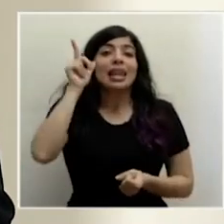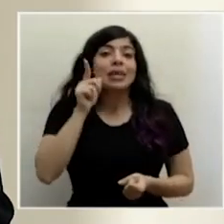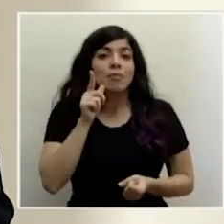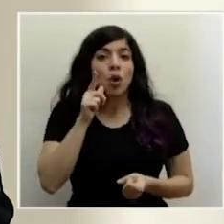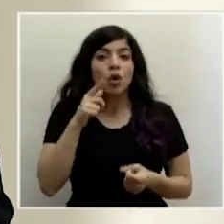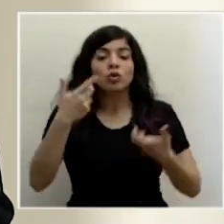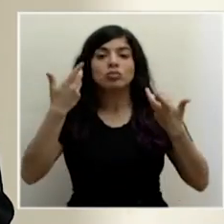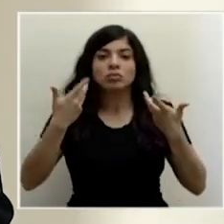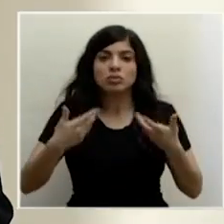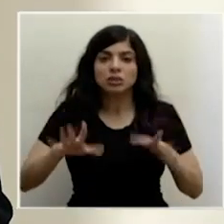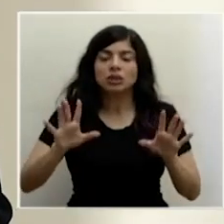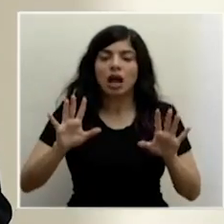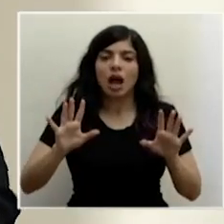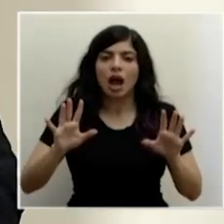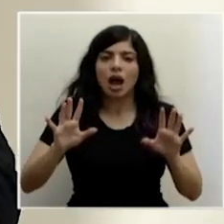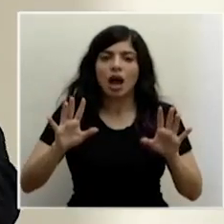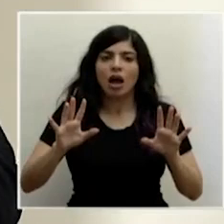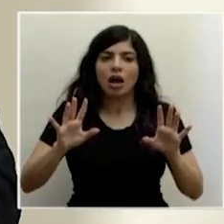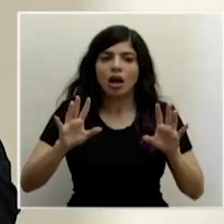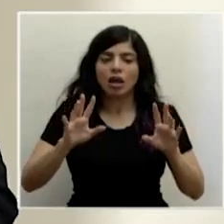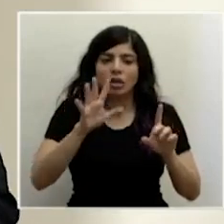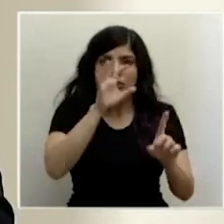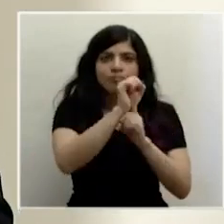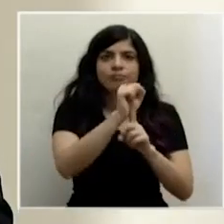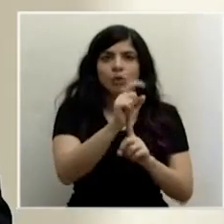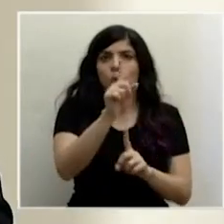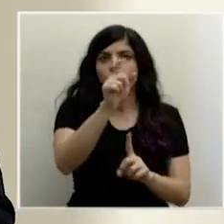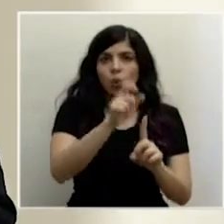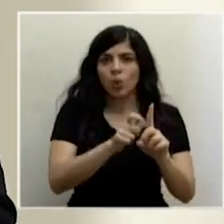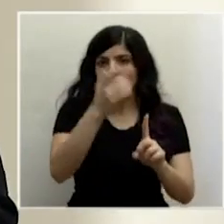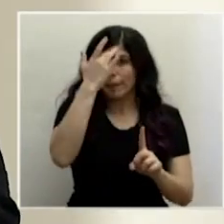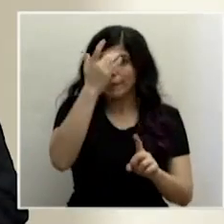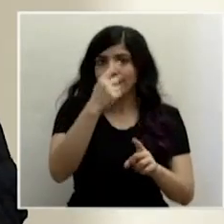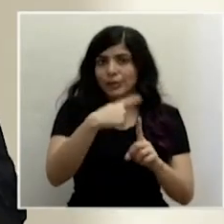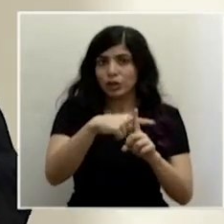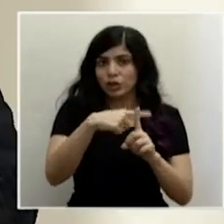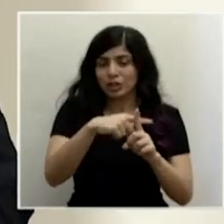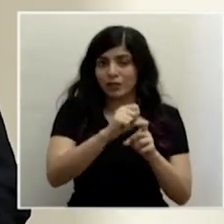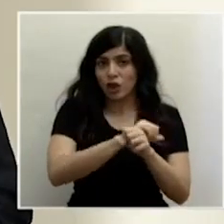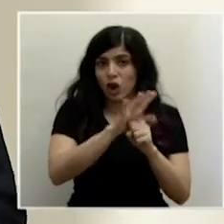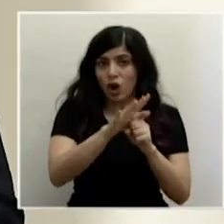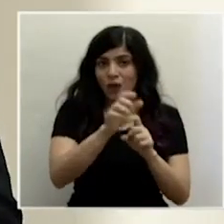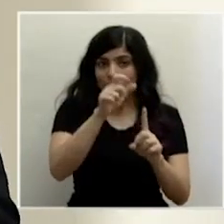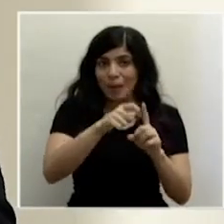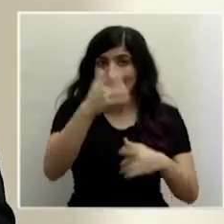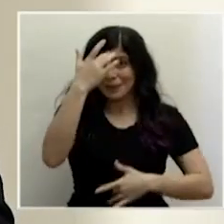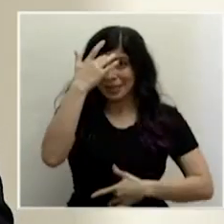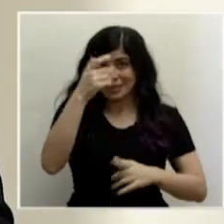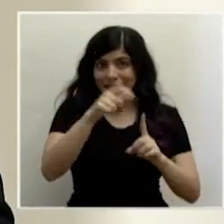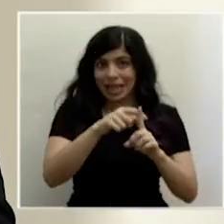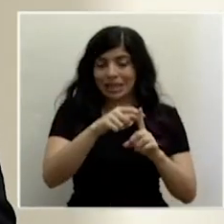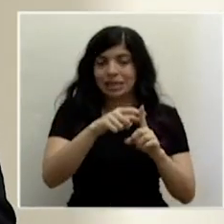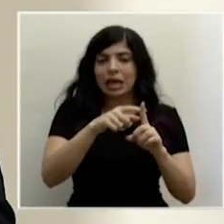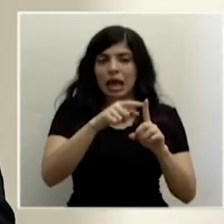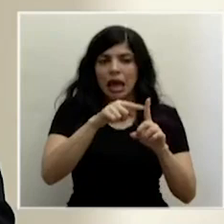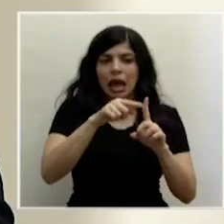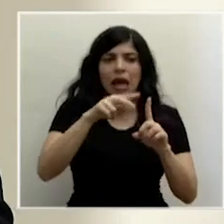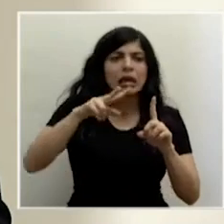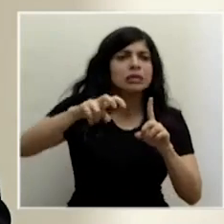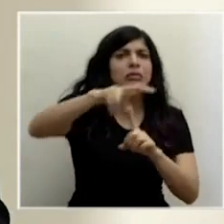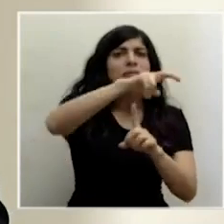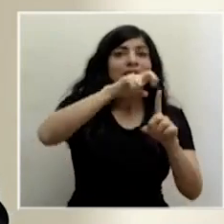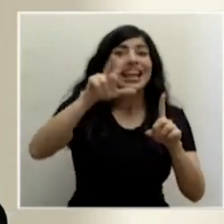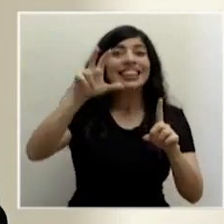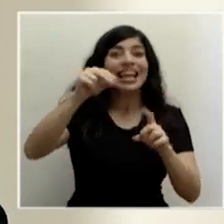se identificó un caso positivo de COVID en un paciente y se realizó un tamizaje de acerca de 30